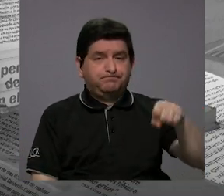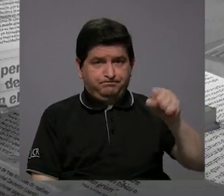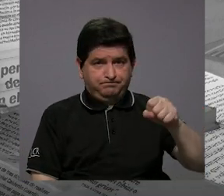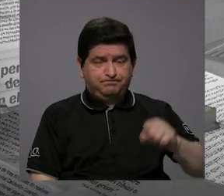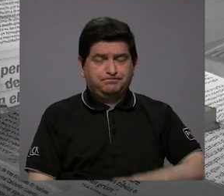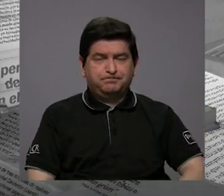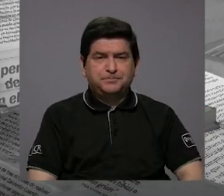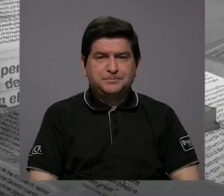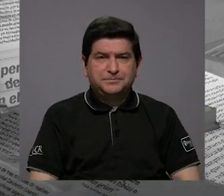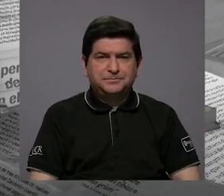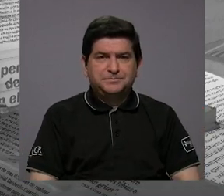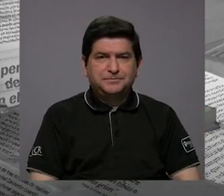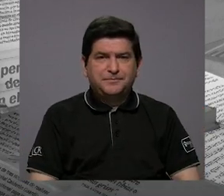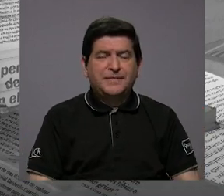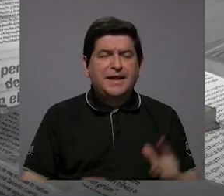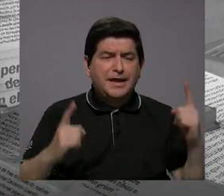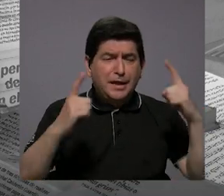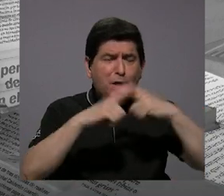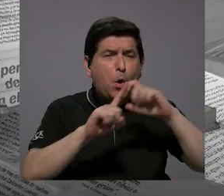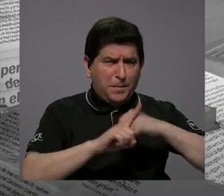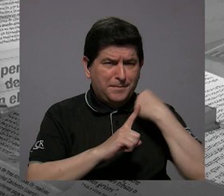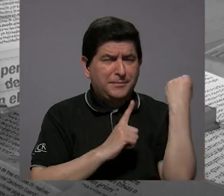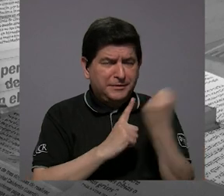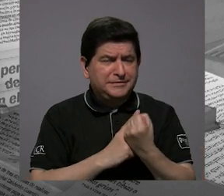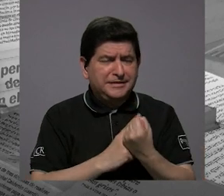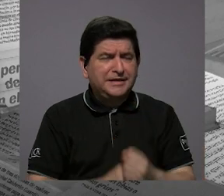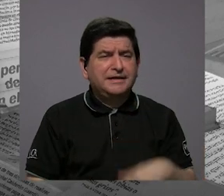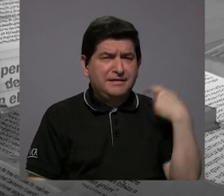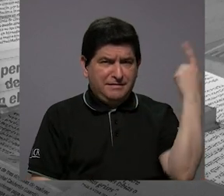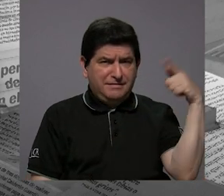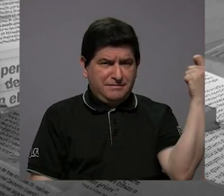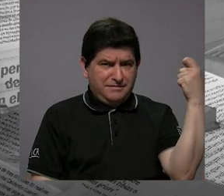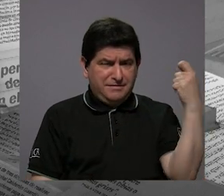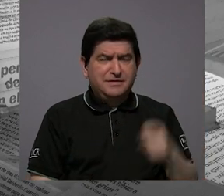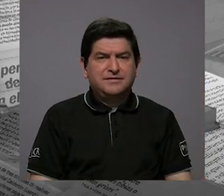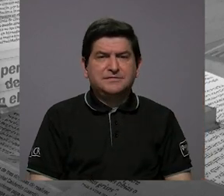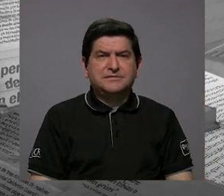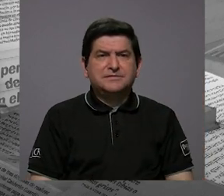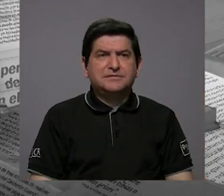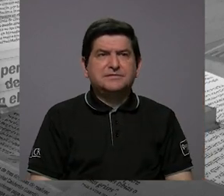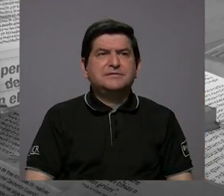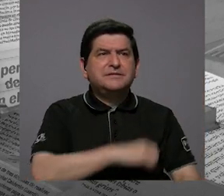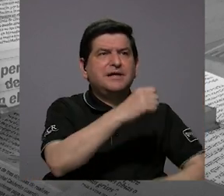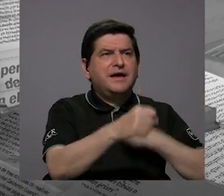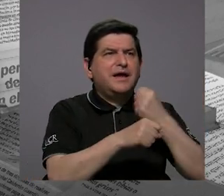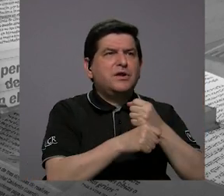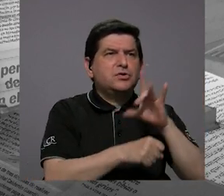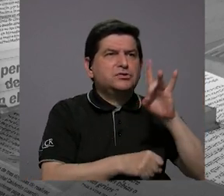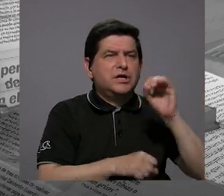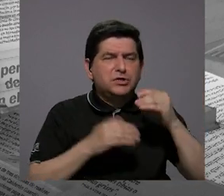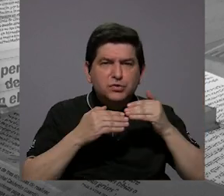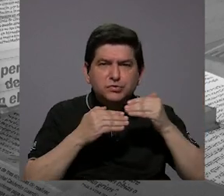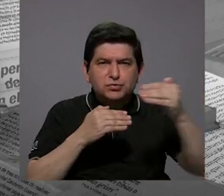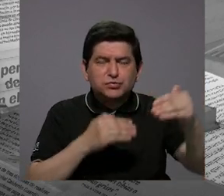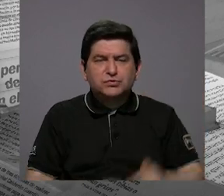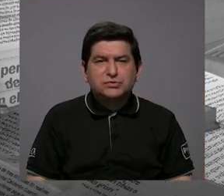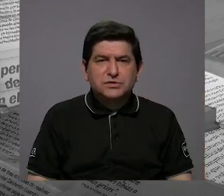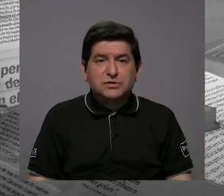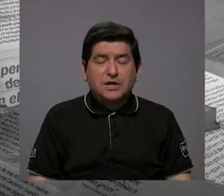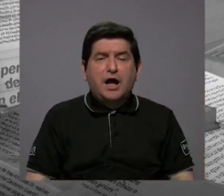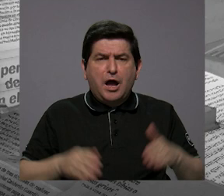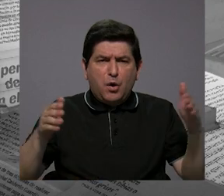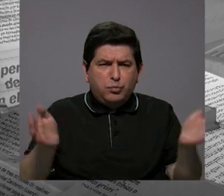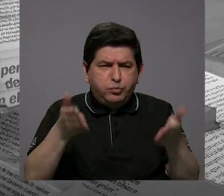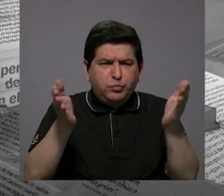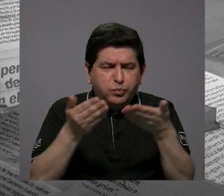es complejo en realidad la situación de Guanacaste porque a partir de la década de los 80 se comenzó a dar todo